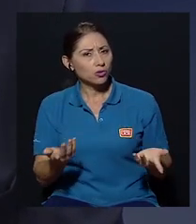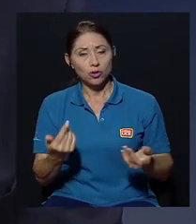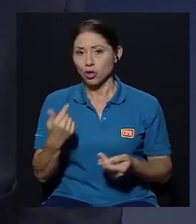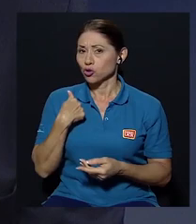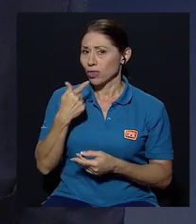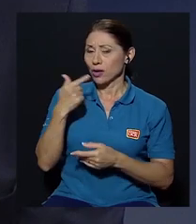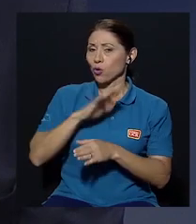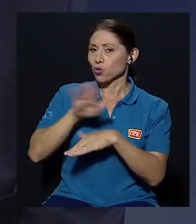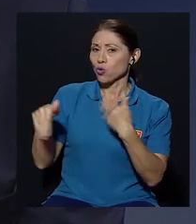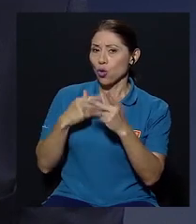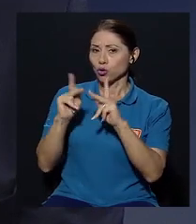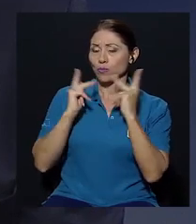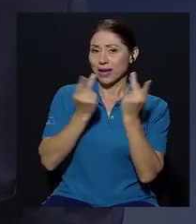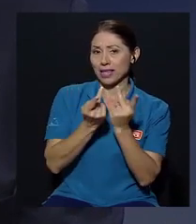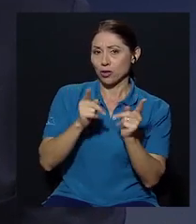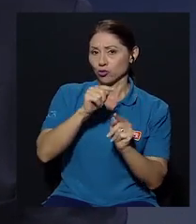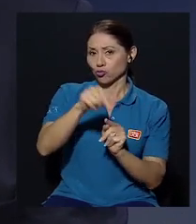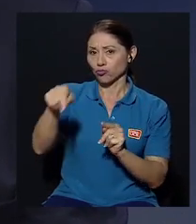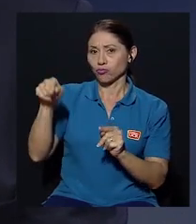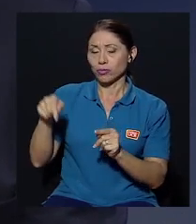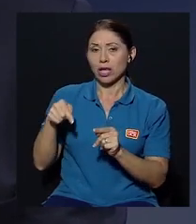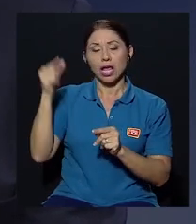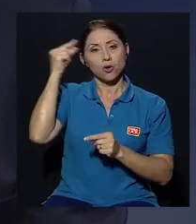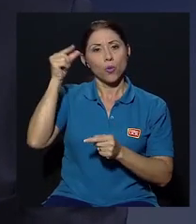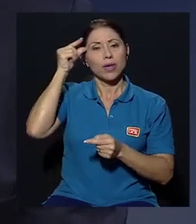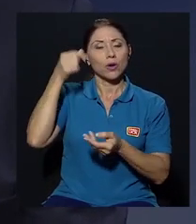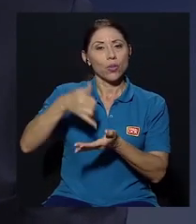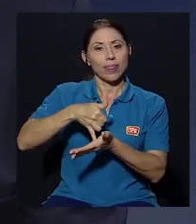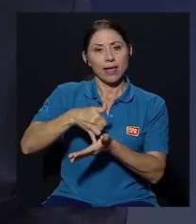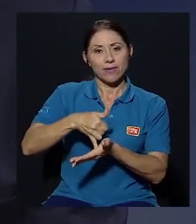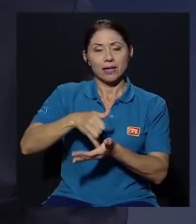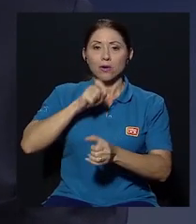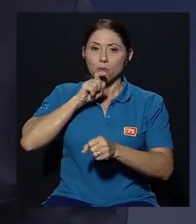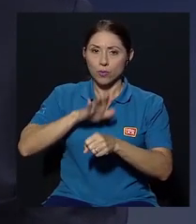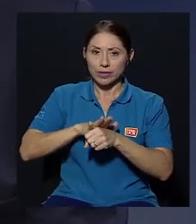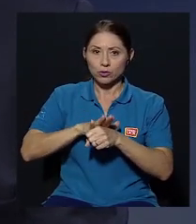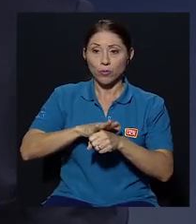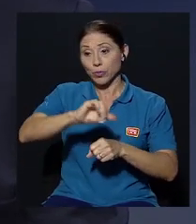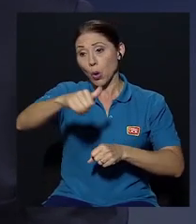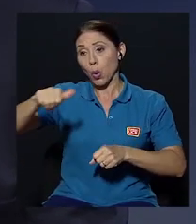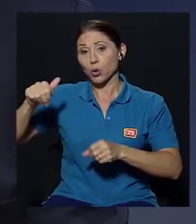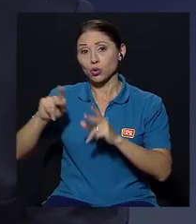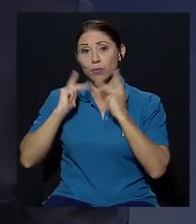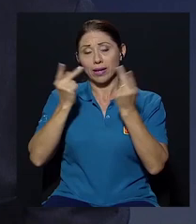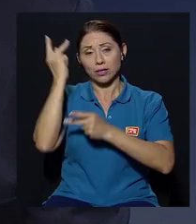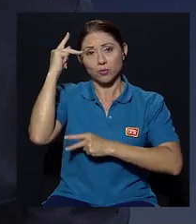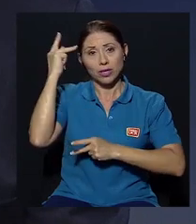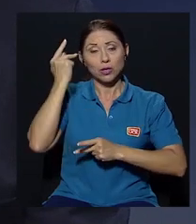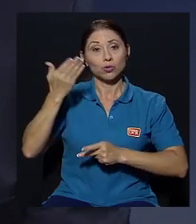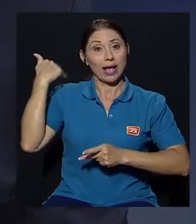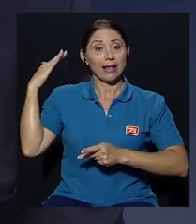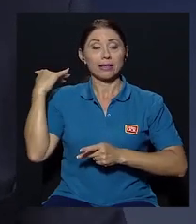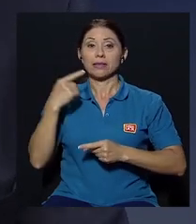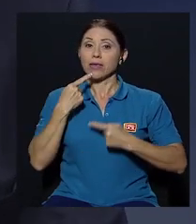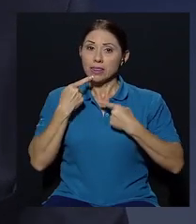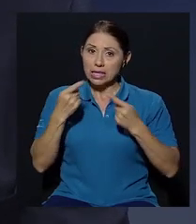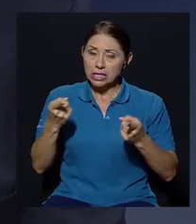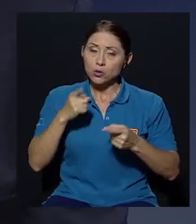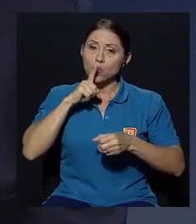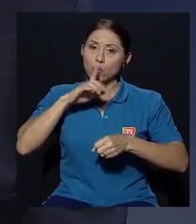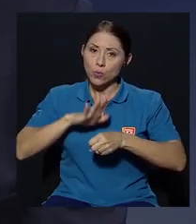yo diría que de todos el gobierno muy débil en su compromiso y otros partidos que se habían comprometido a conocer